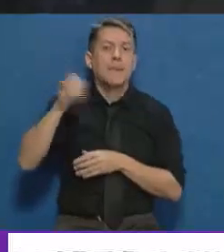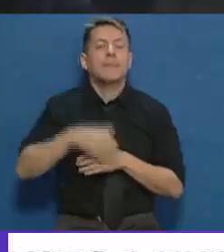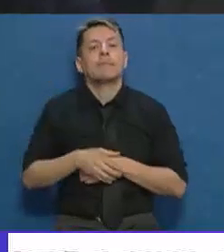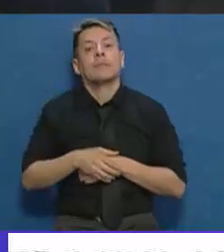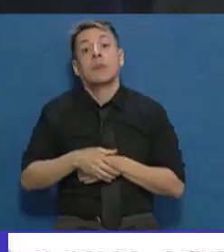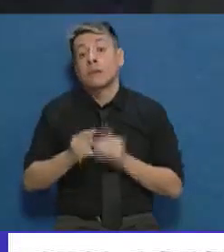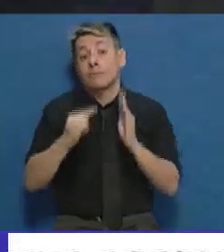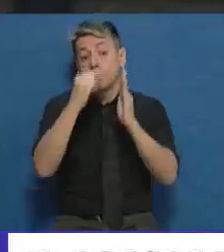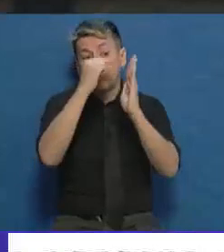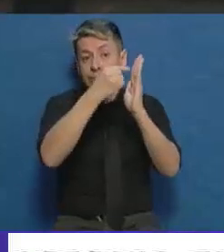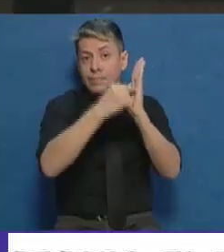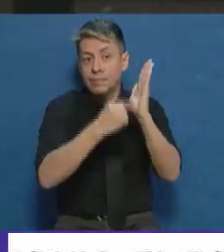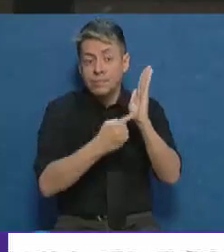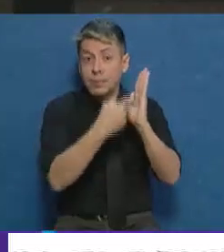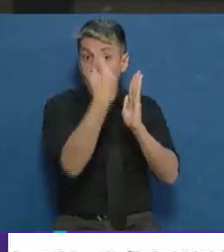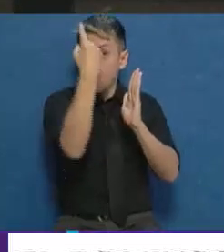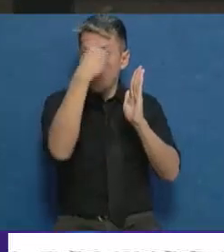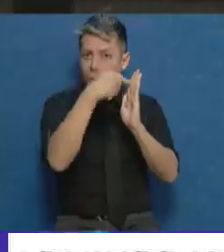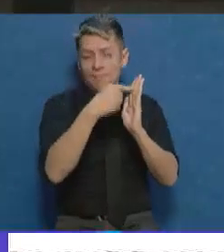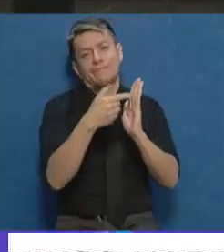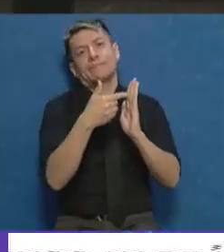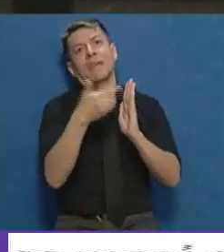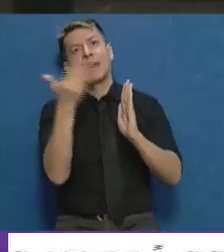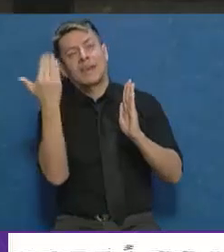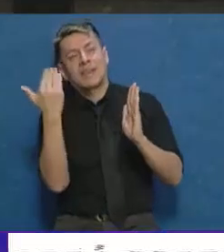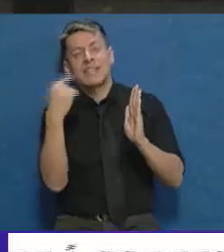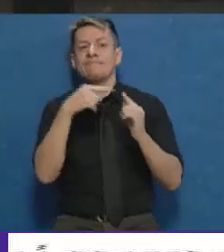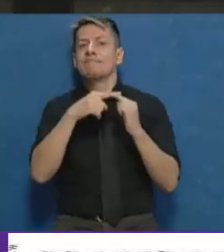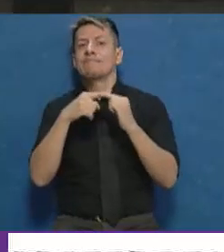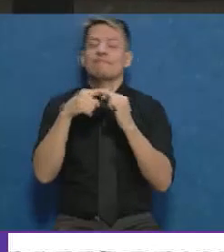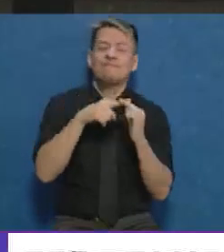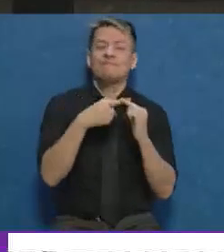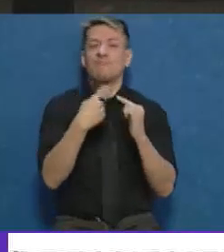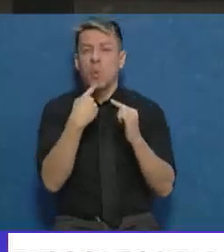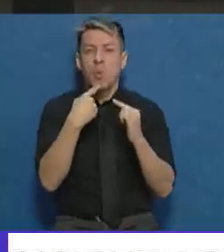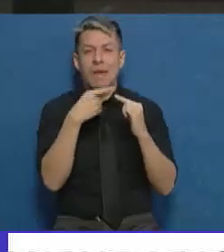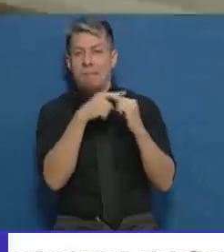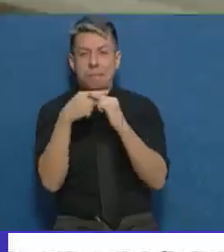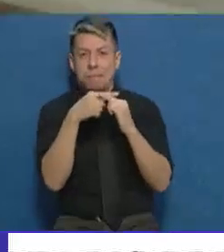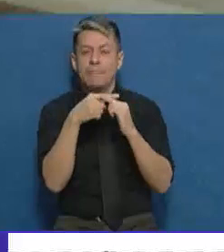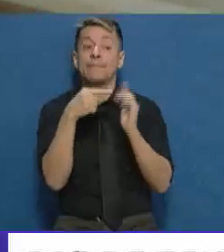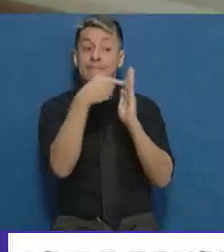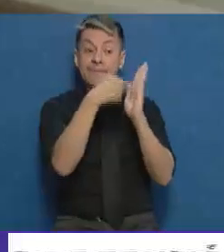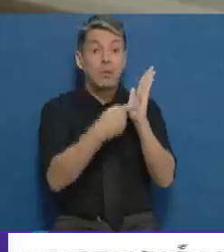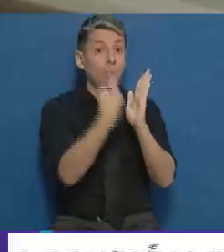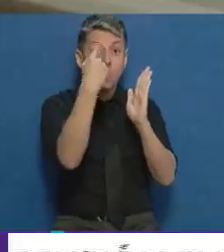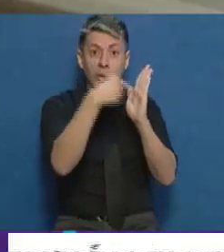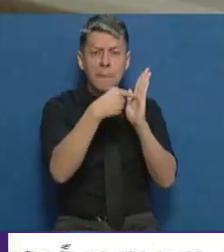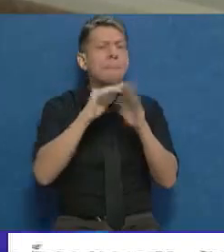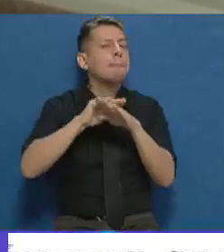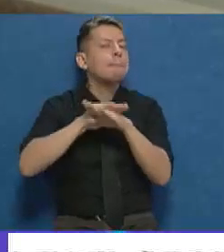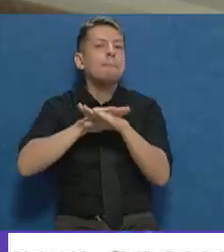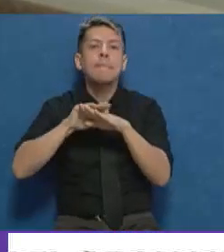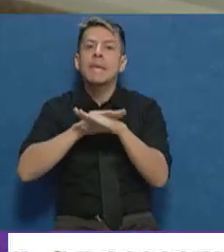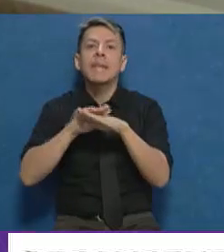requisitos del pliego, que en su momento tuvo algún tipo de discusión y polémica, era que como mínimo quien se